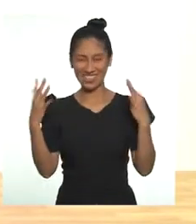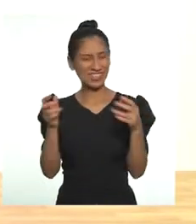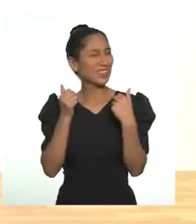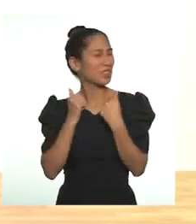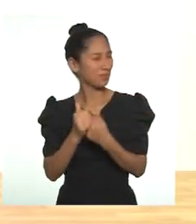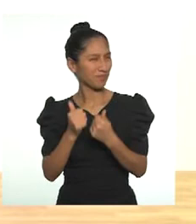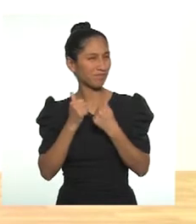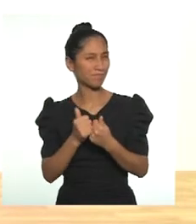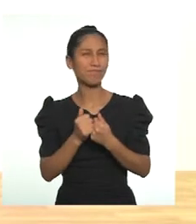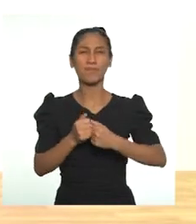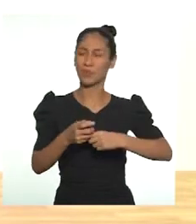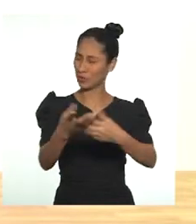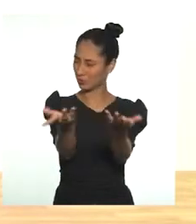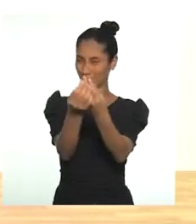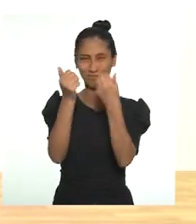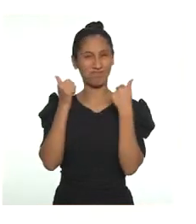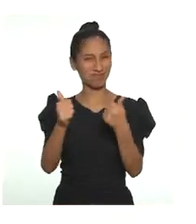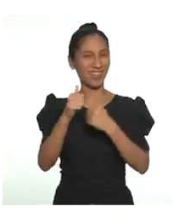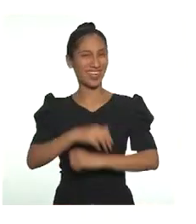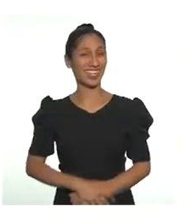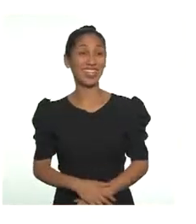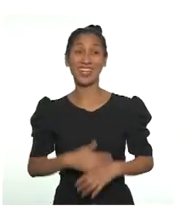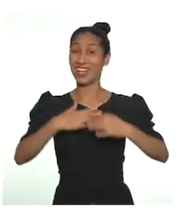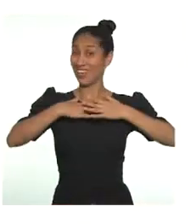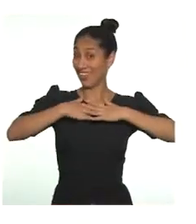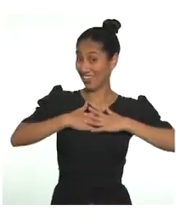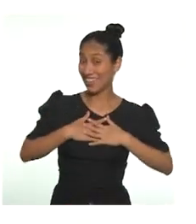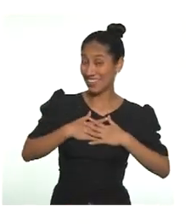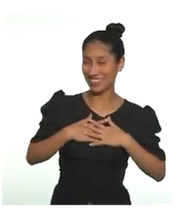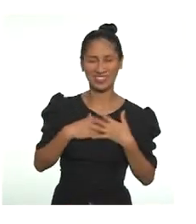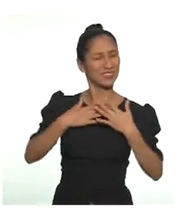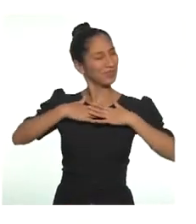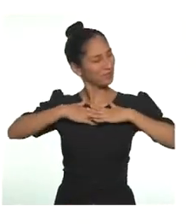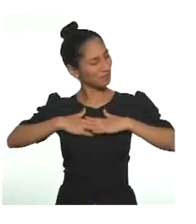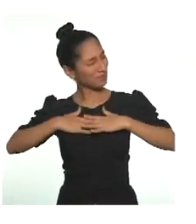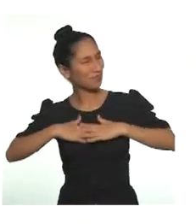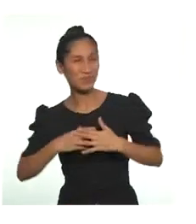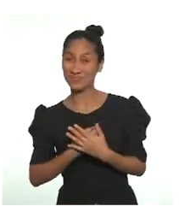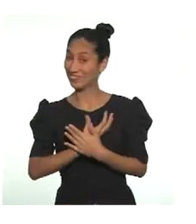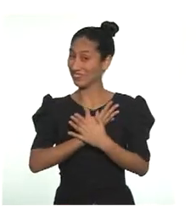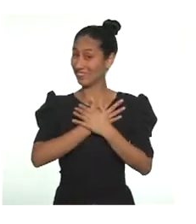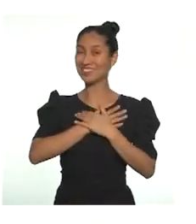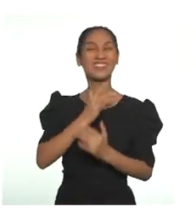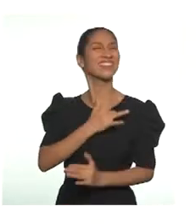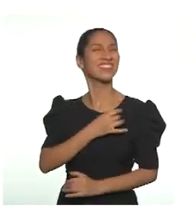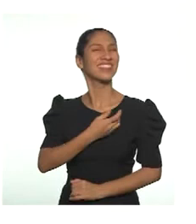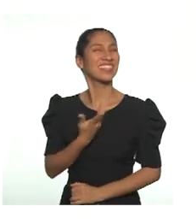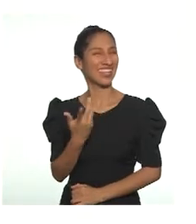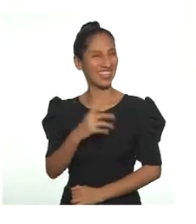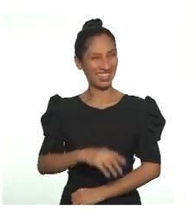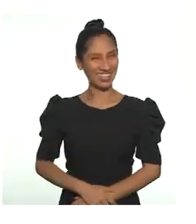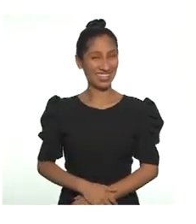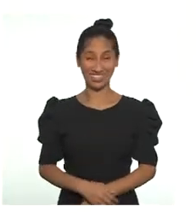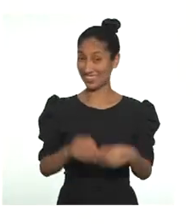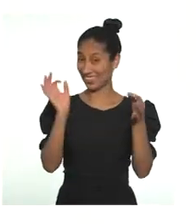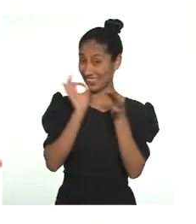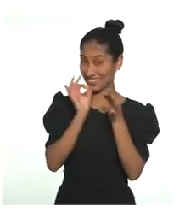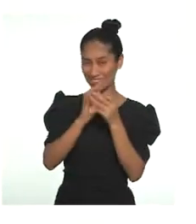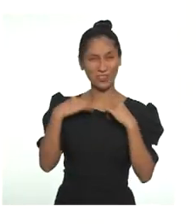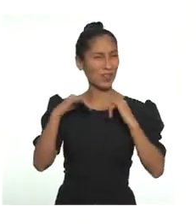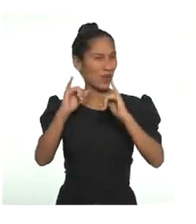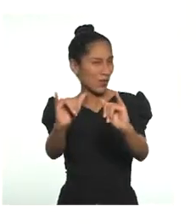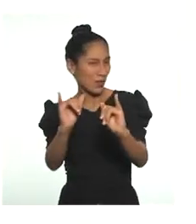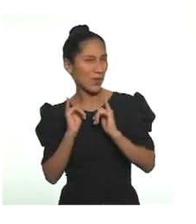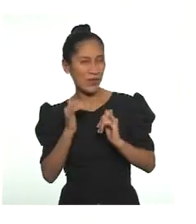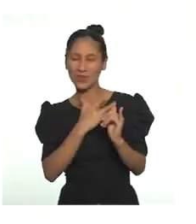Eso es, lo han hecho genial. Uf, eso fue muy relajante y motivador. ¿Cómo se sienten? Exacto, yo también